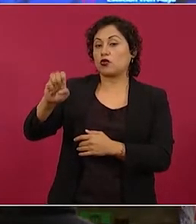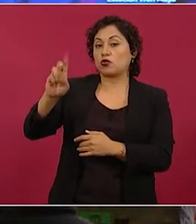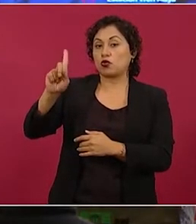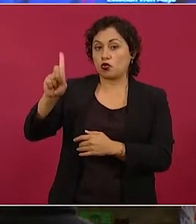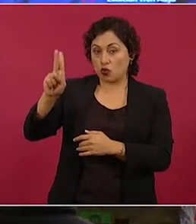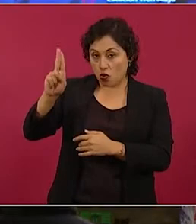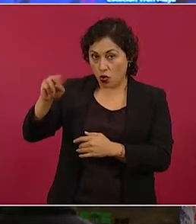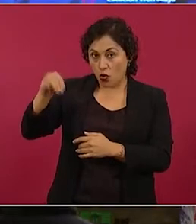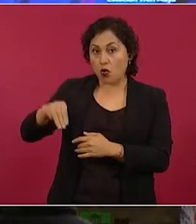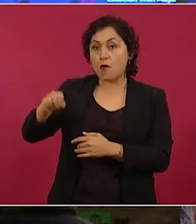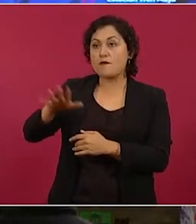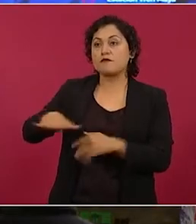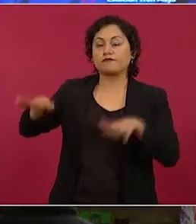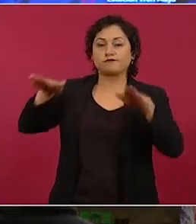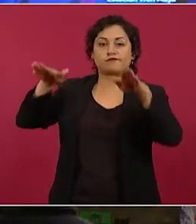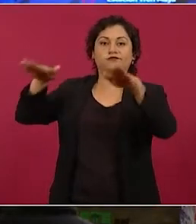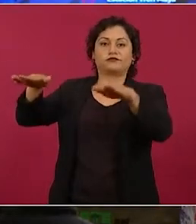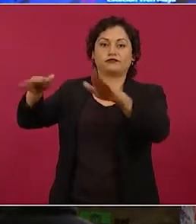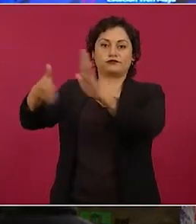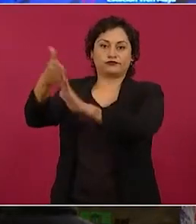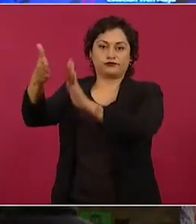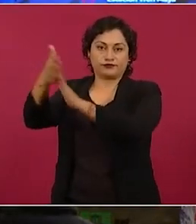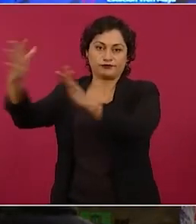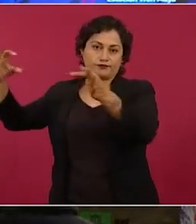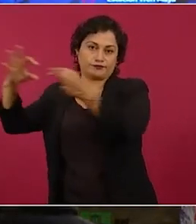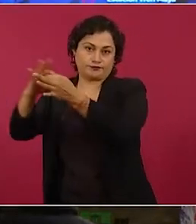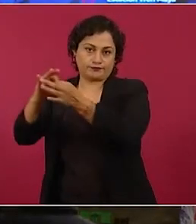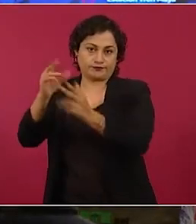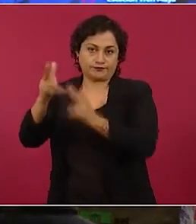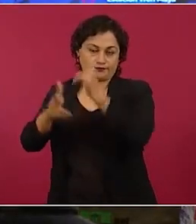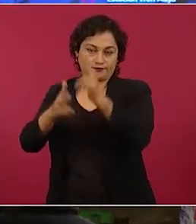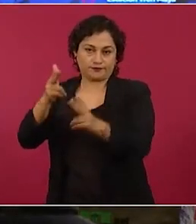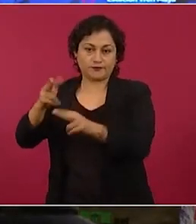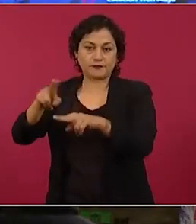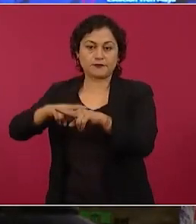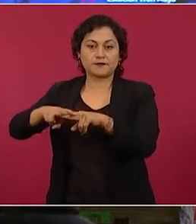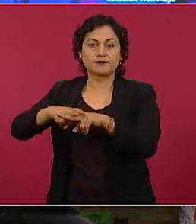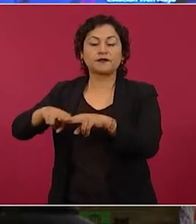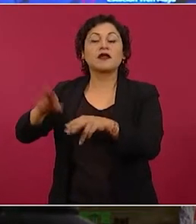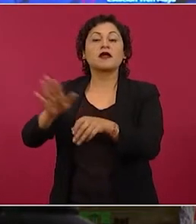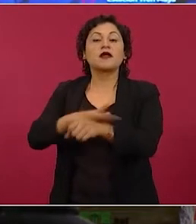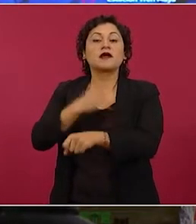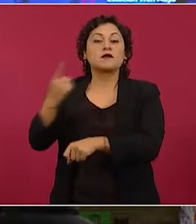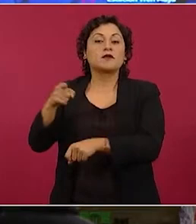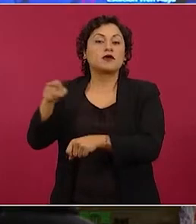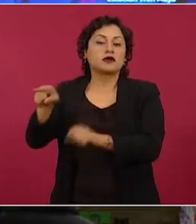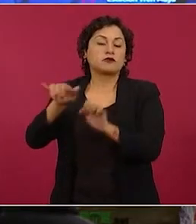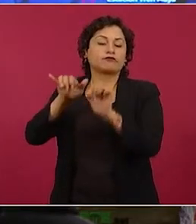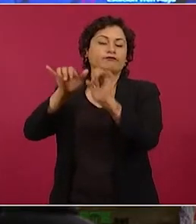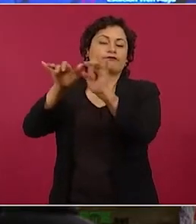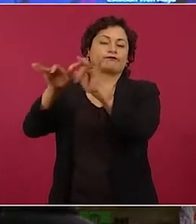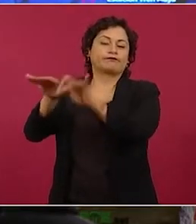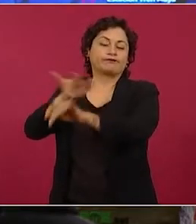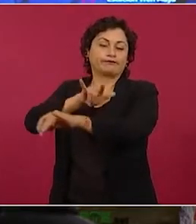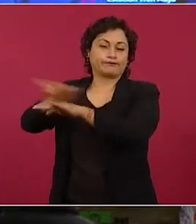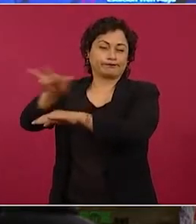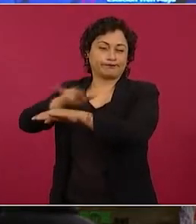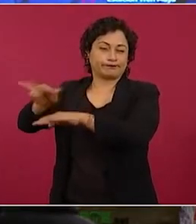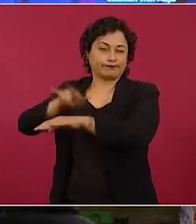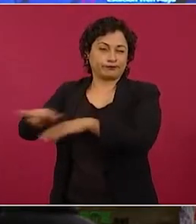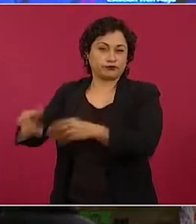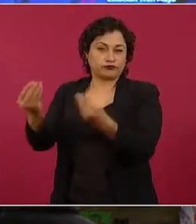porque está saturado el aeropuerto de Cancún y ya